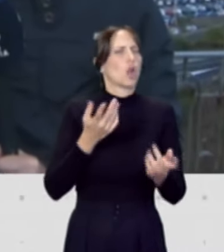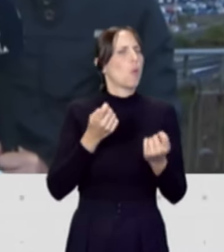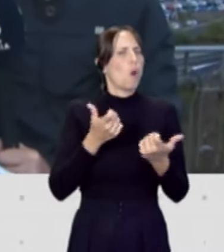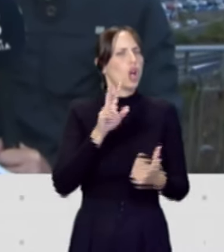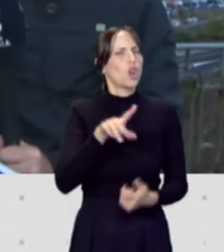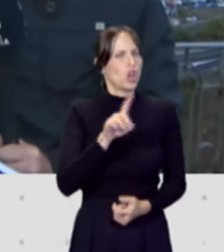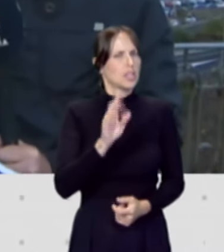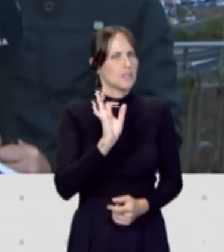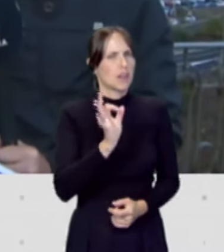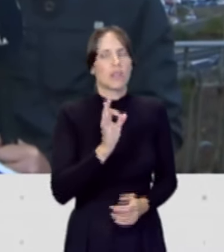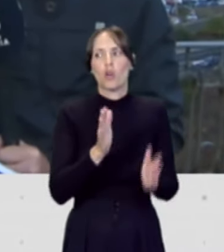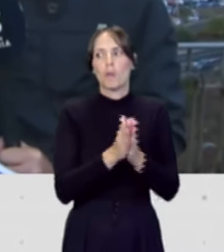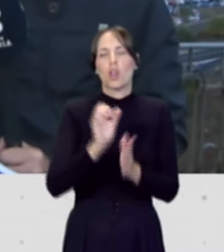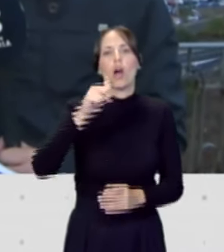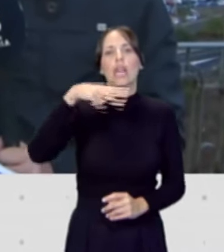están en esa situación, ¿verdad?